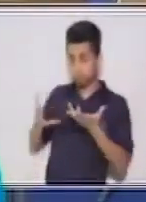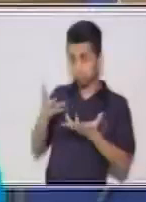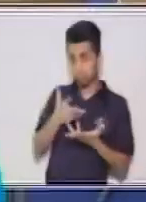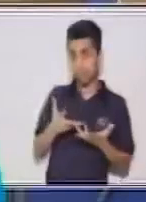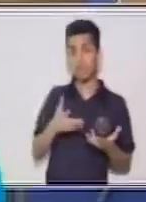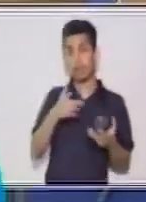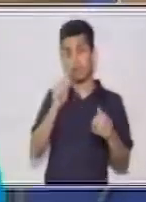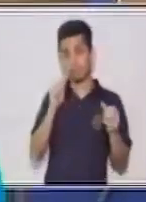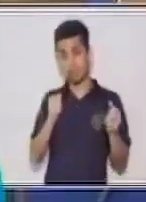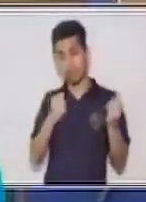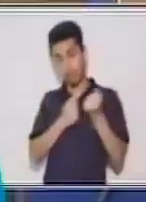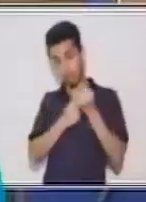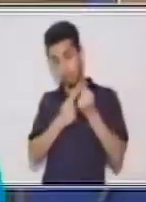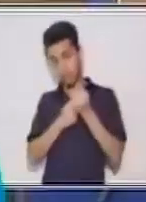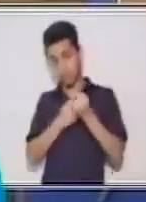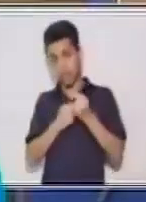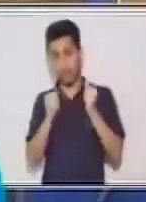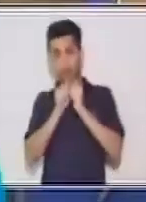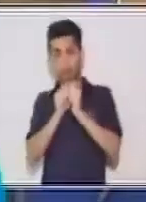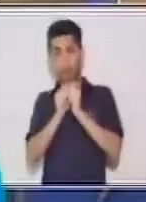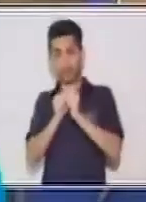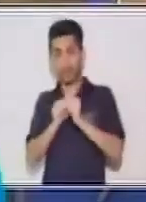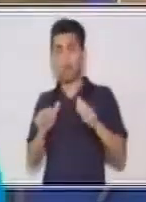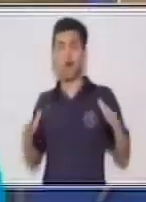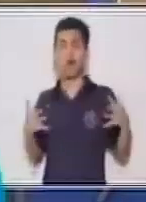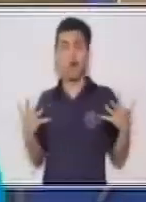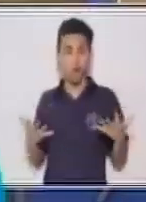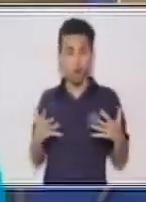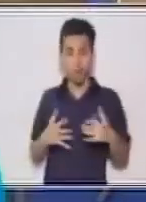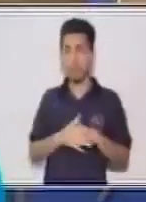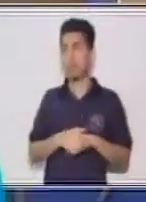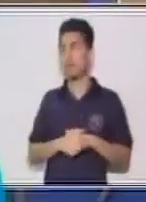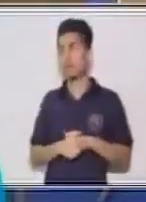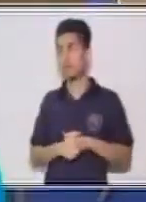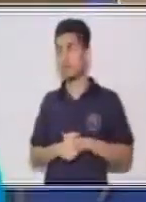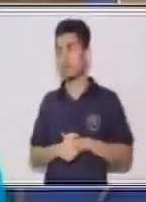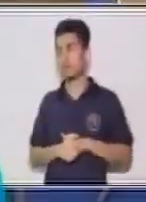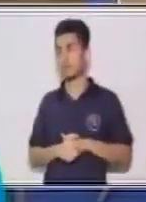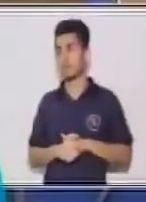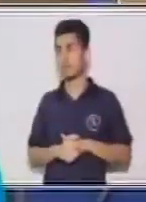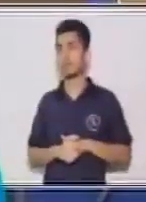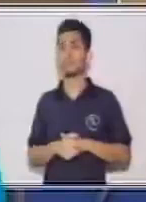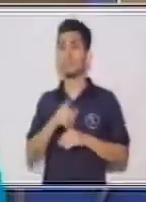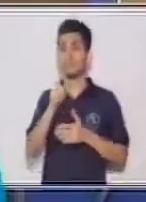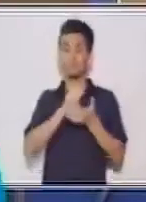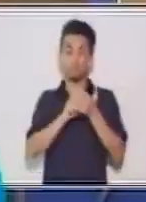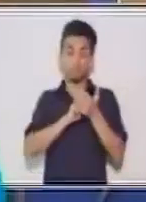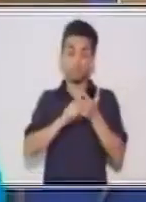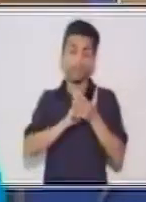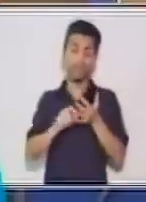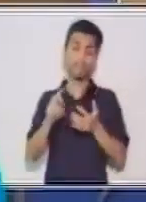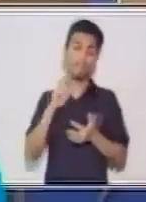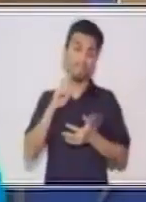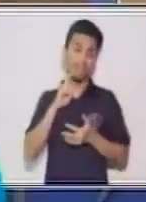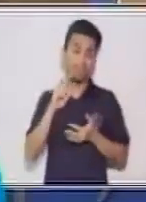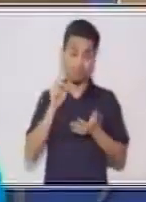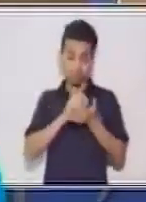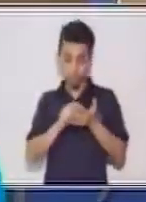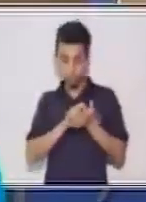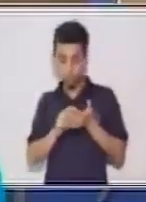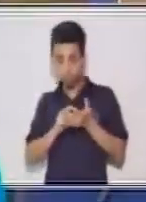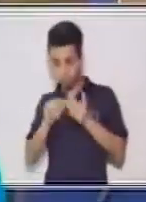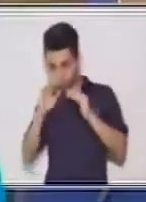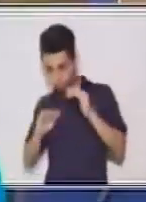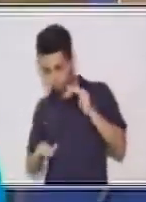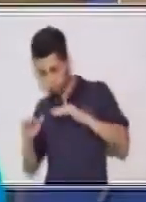acompañarte. ¿Y de qué manera te va a acompañar? Bueno, pues le vas a hacer este, vas a hacer los verbos, los vas a escribir, los colocas boca